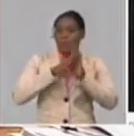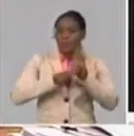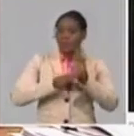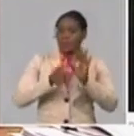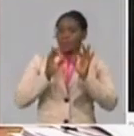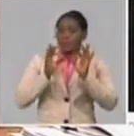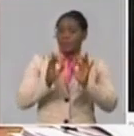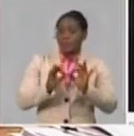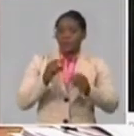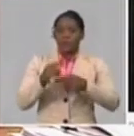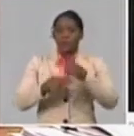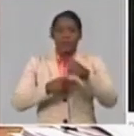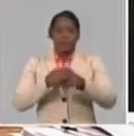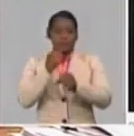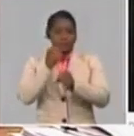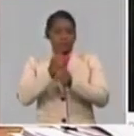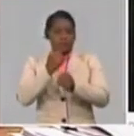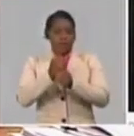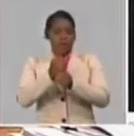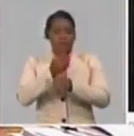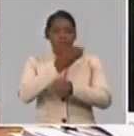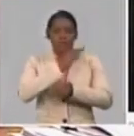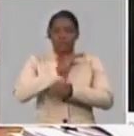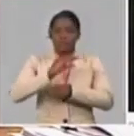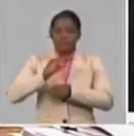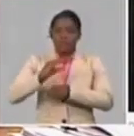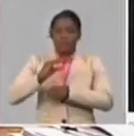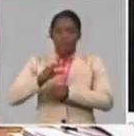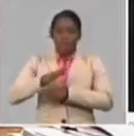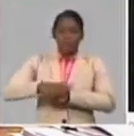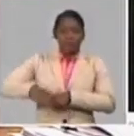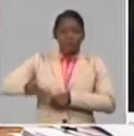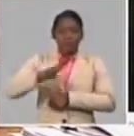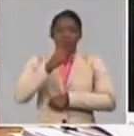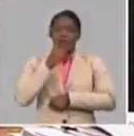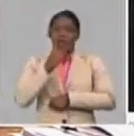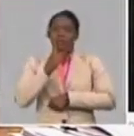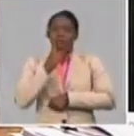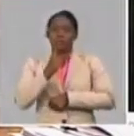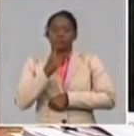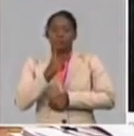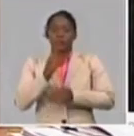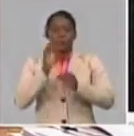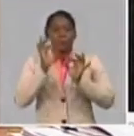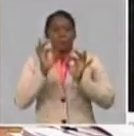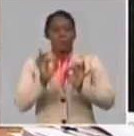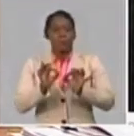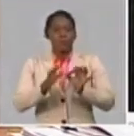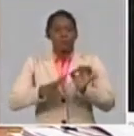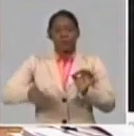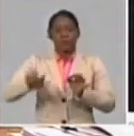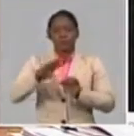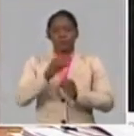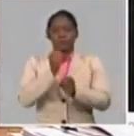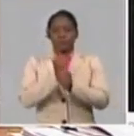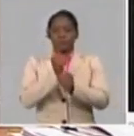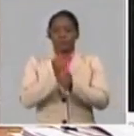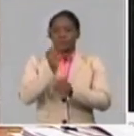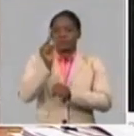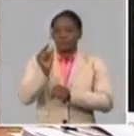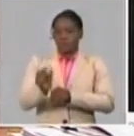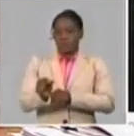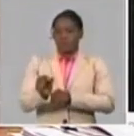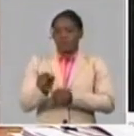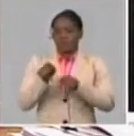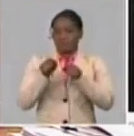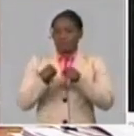ámbitos del empleo, el salario y la seguridad social respaldan las garantías y los derechos de los trabajadores,